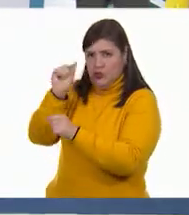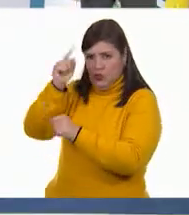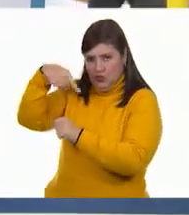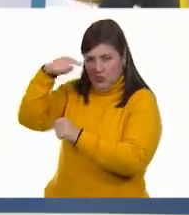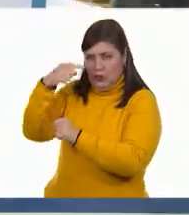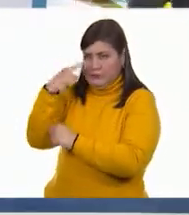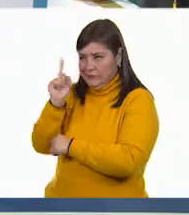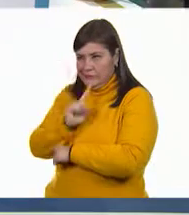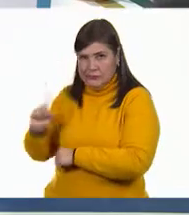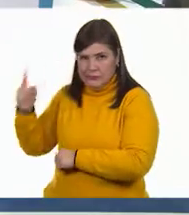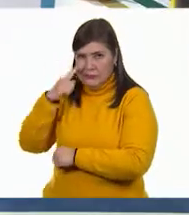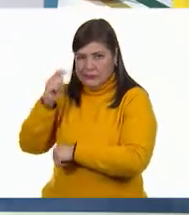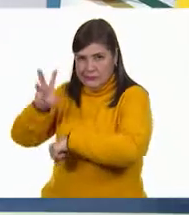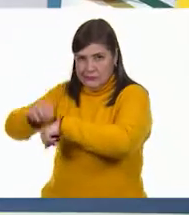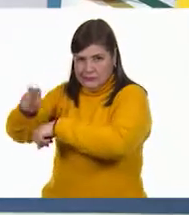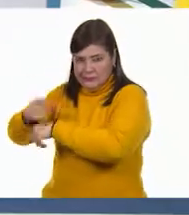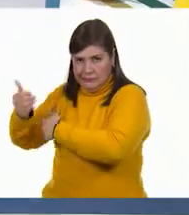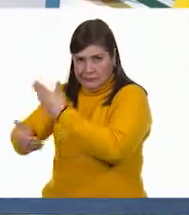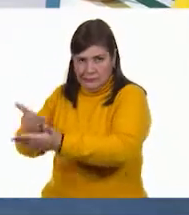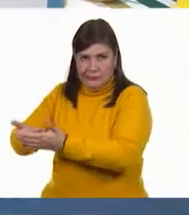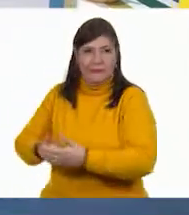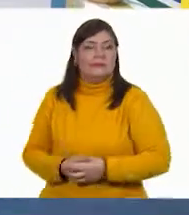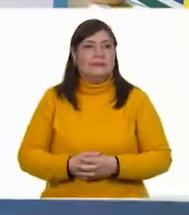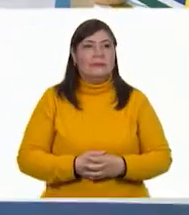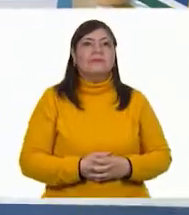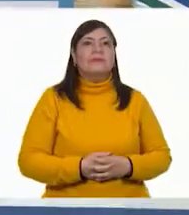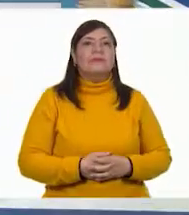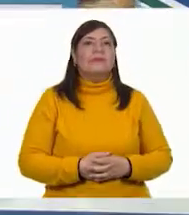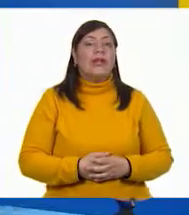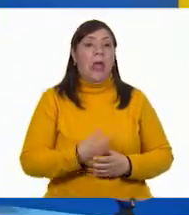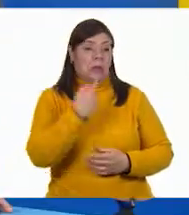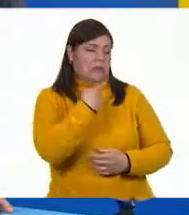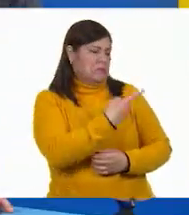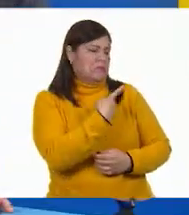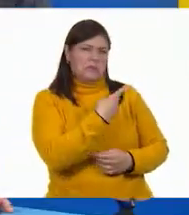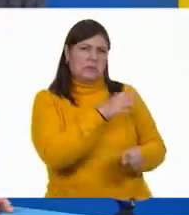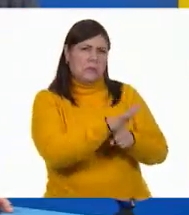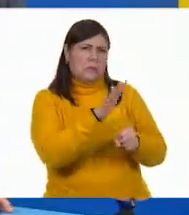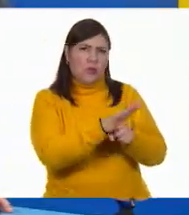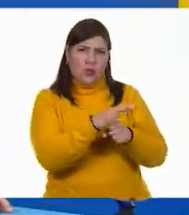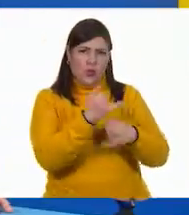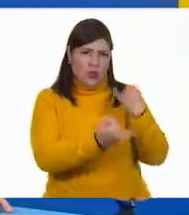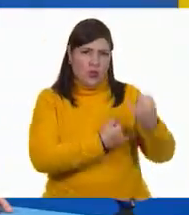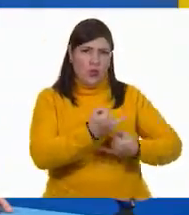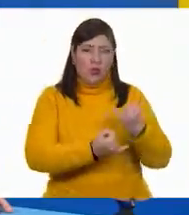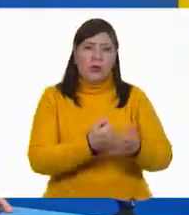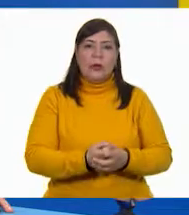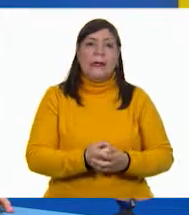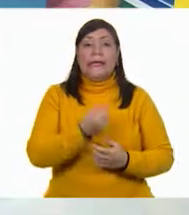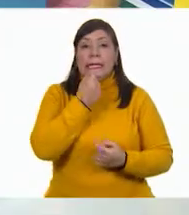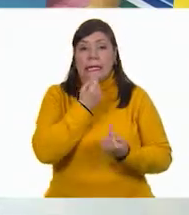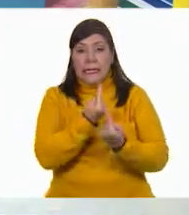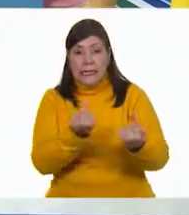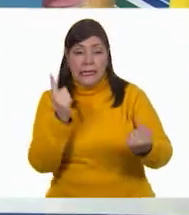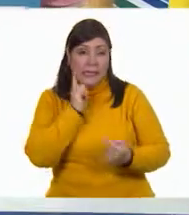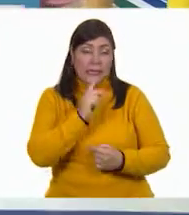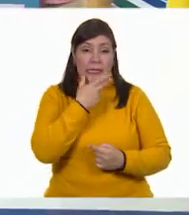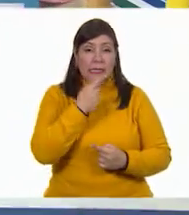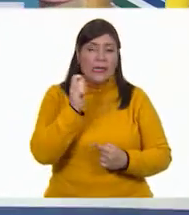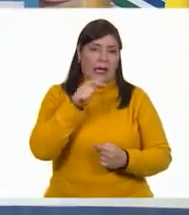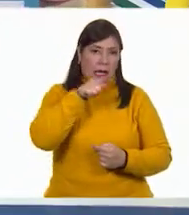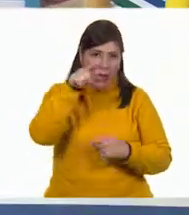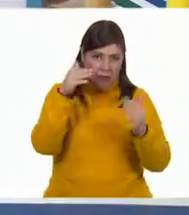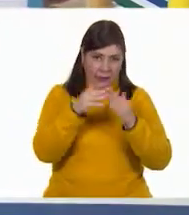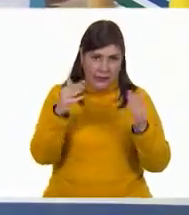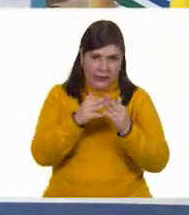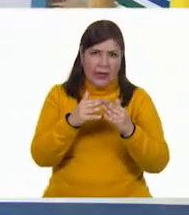regreso? ¡Sigan, sigan! Permiso, permiso. Pues jugaremos tú y yo. Y las niñas y niños desde casa. Les